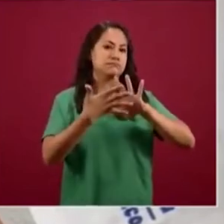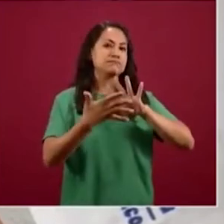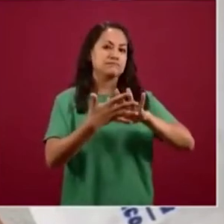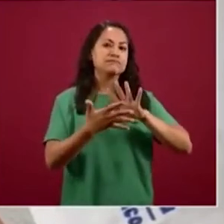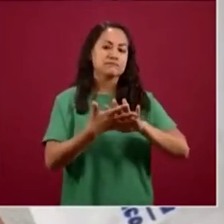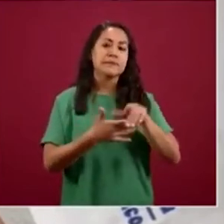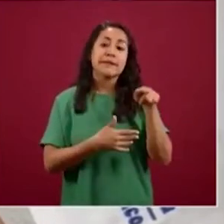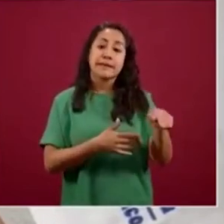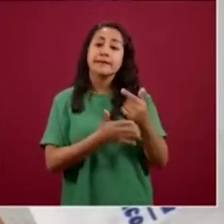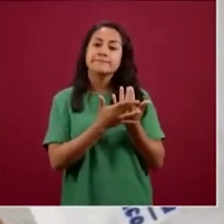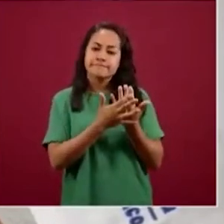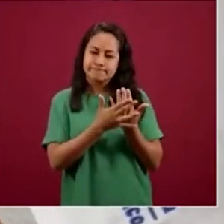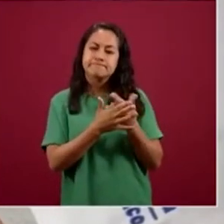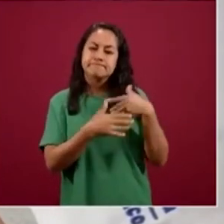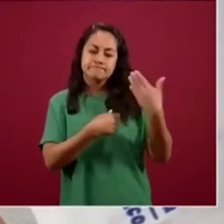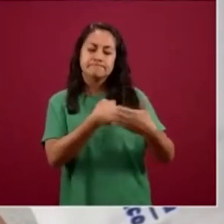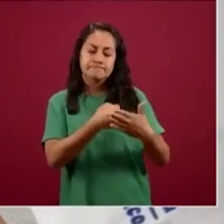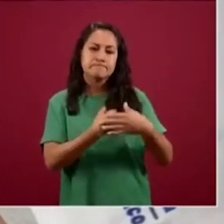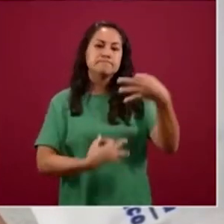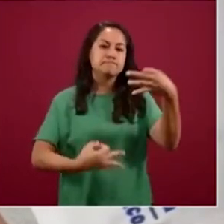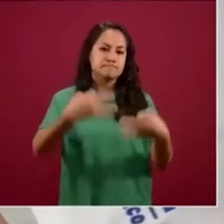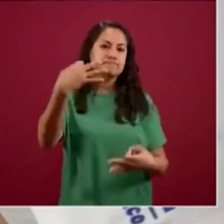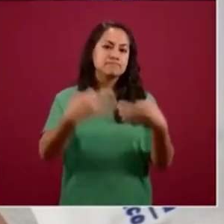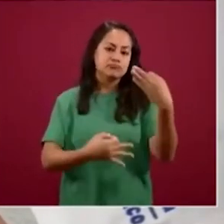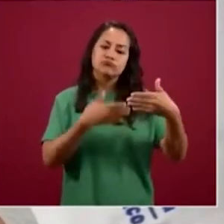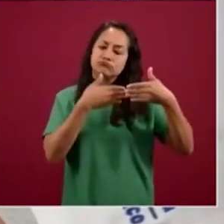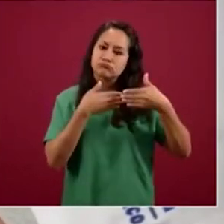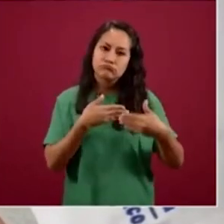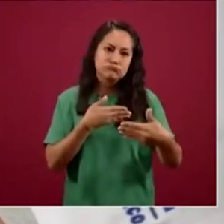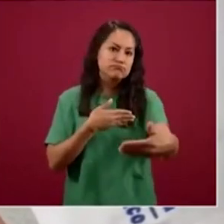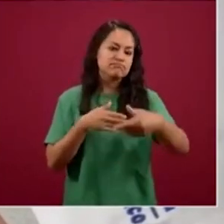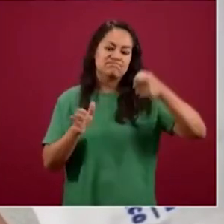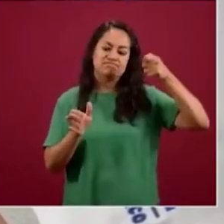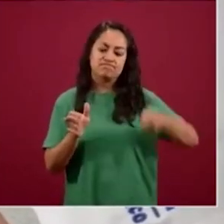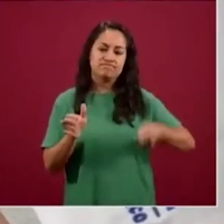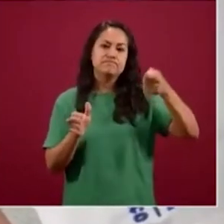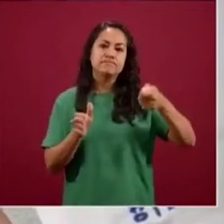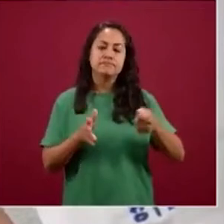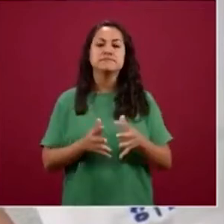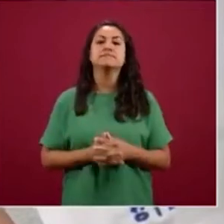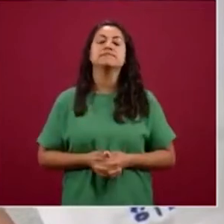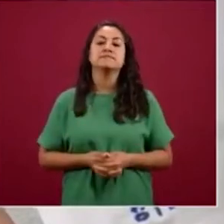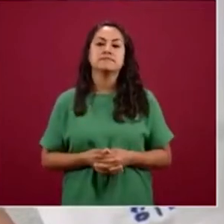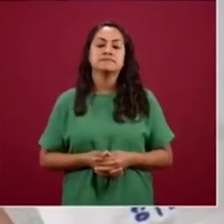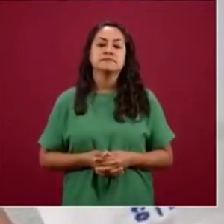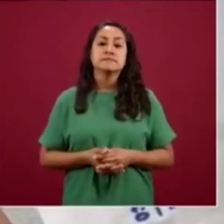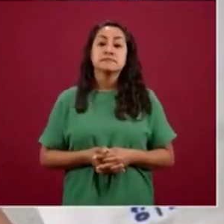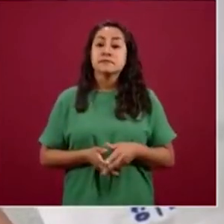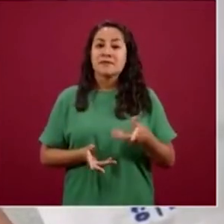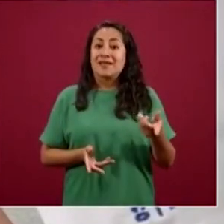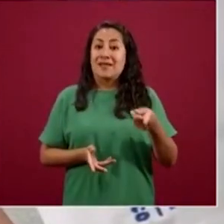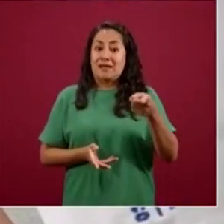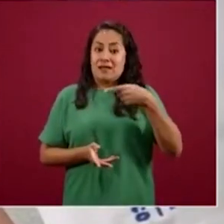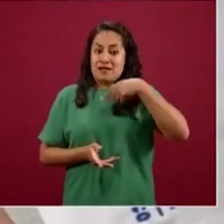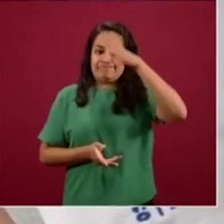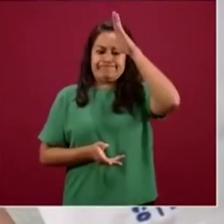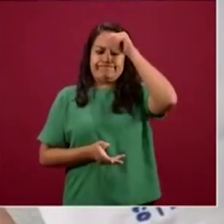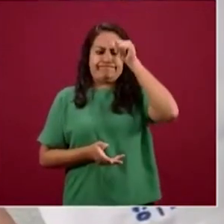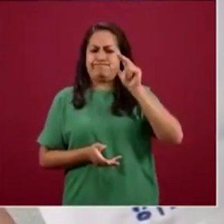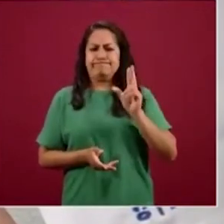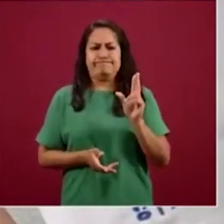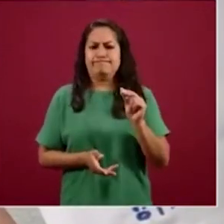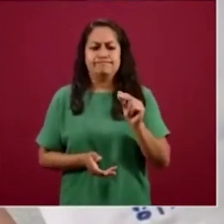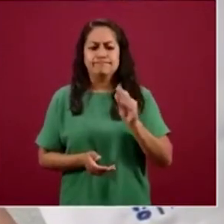audiencia para vinculación a proceso en las próximas horas. Es inadmisible cualquier acto de agresión